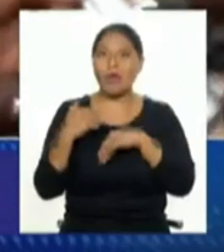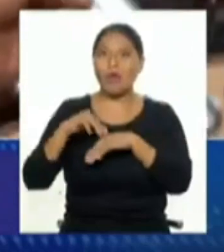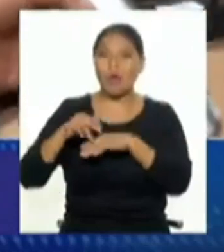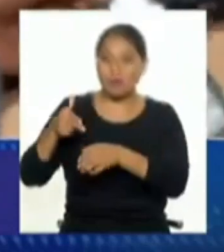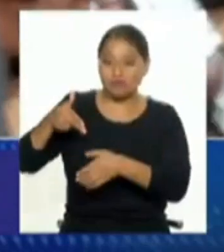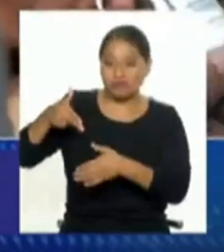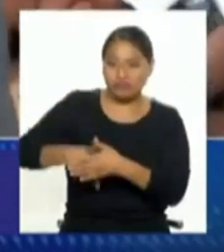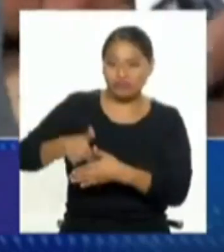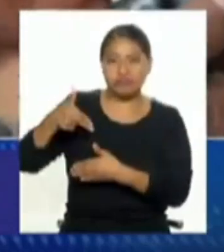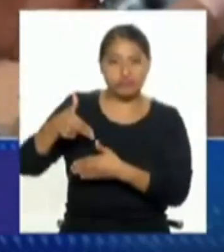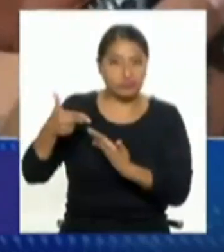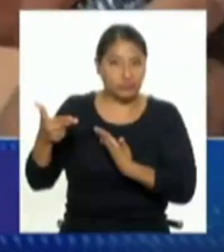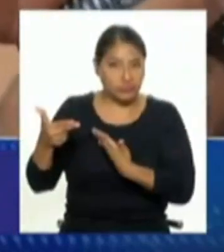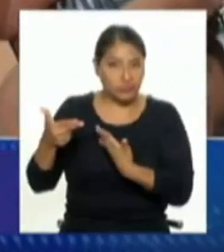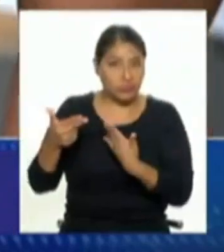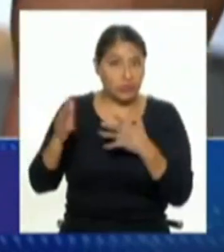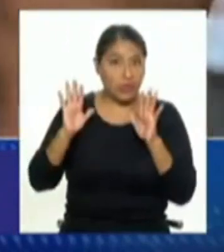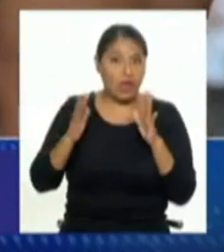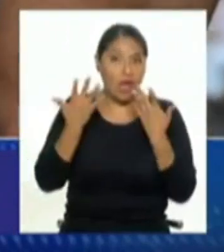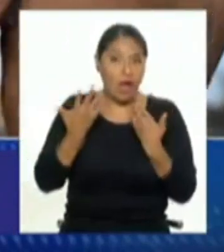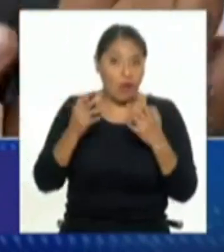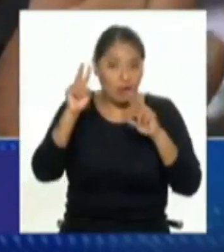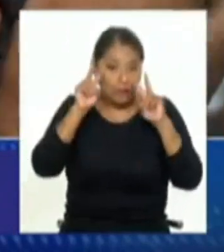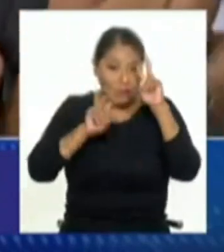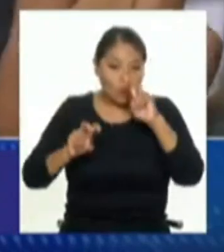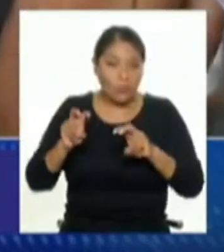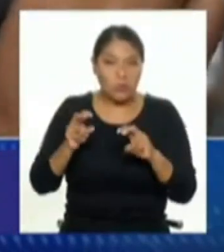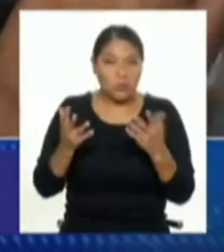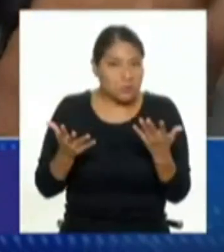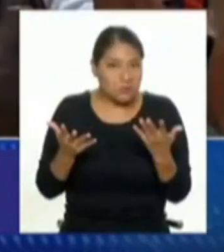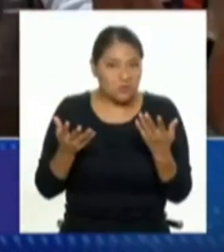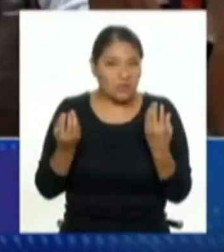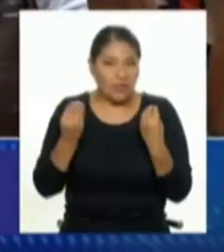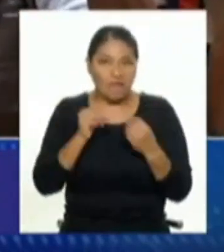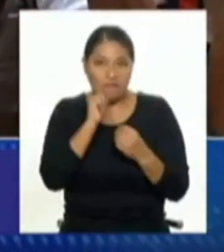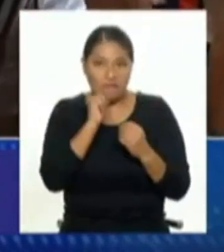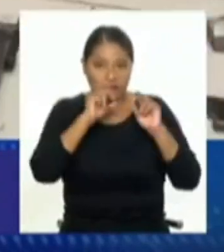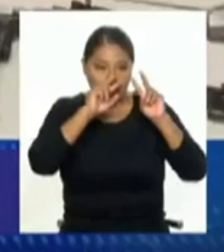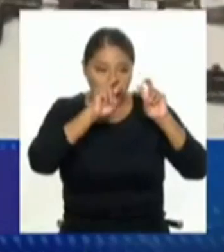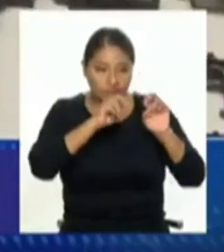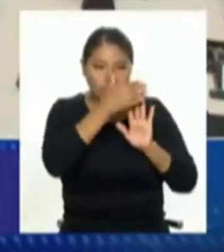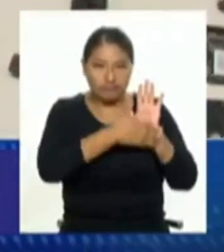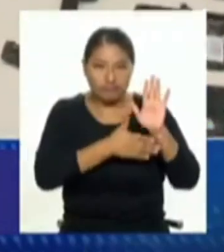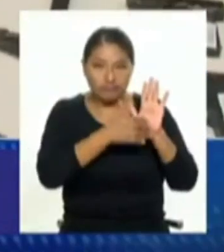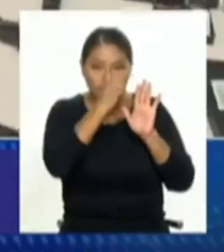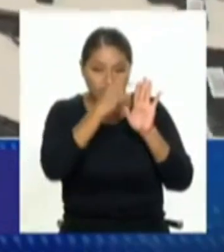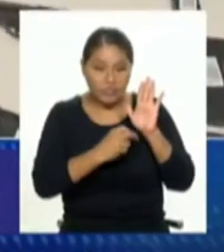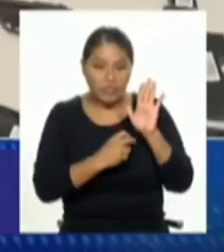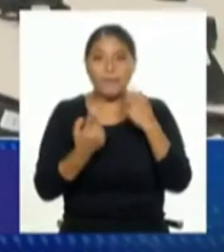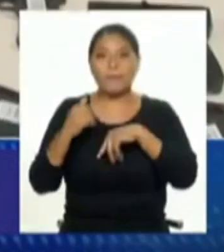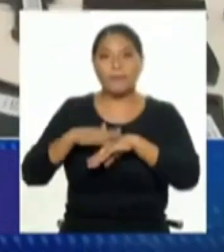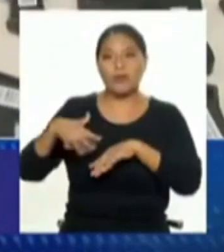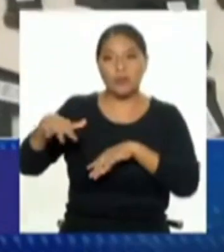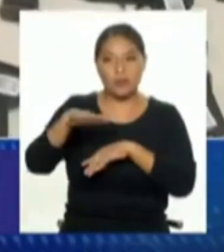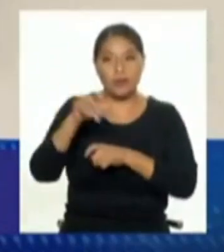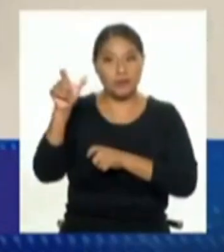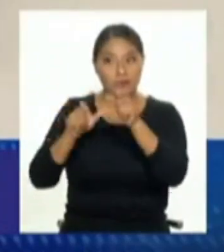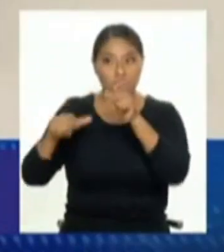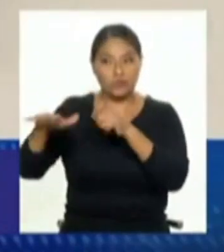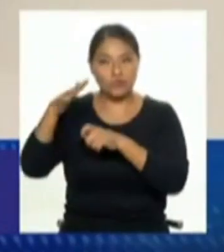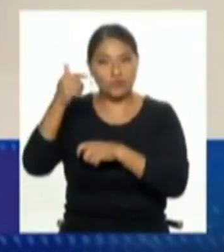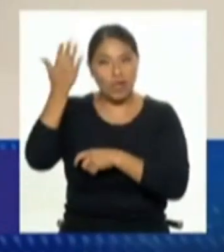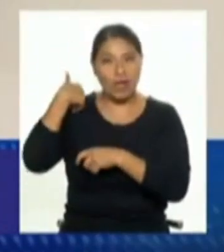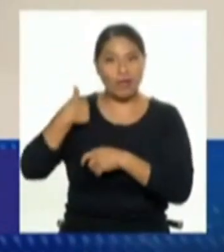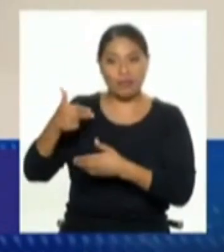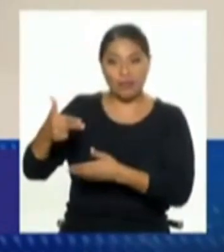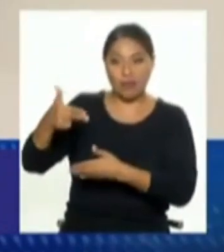arma no se debe haber hecho ningún estudio pero estoy seguro que la mayoría de los casos en que sucede eso es de gente que seguramente nunca